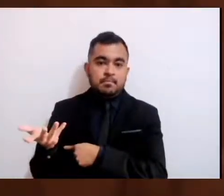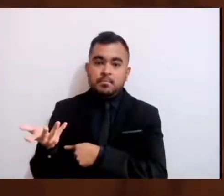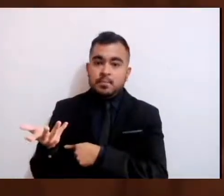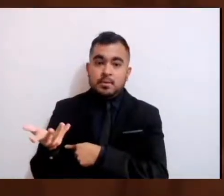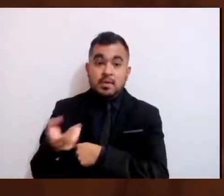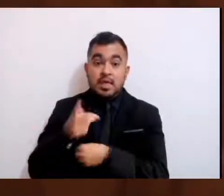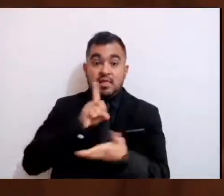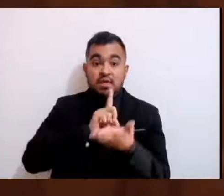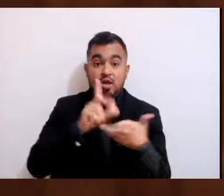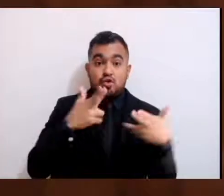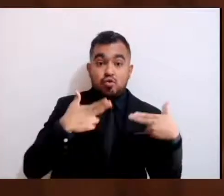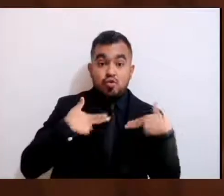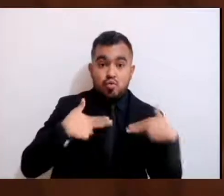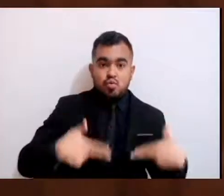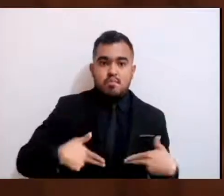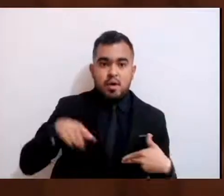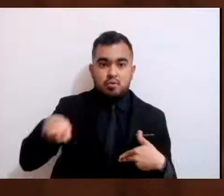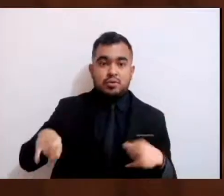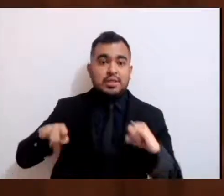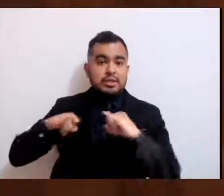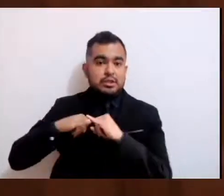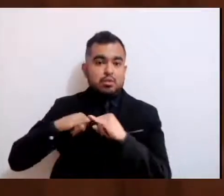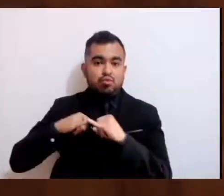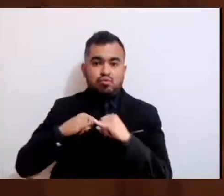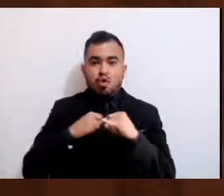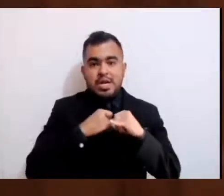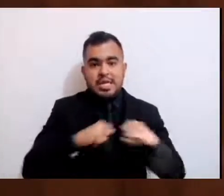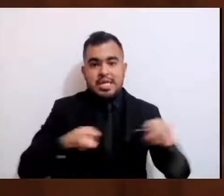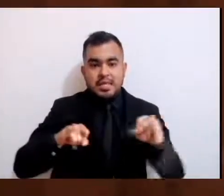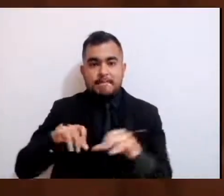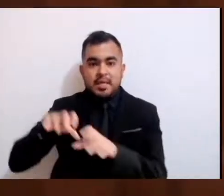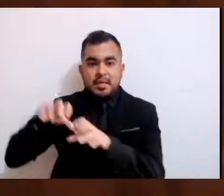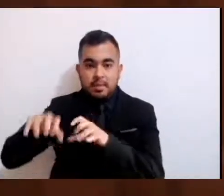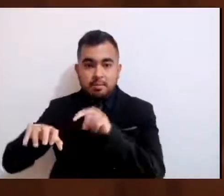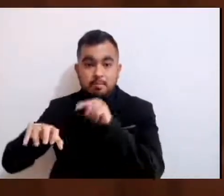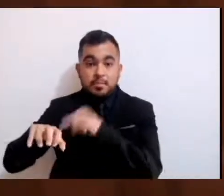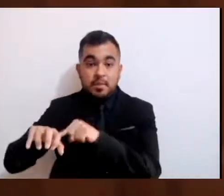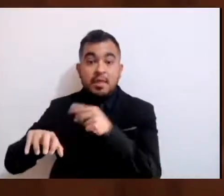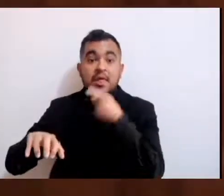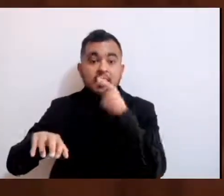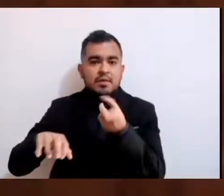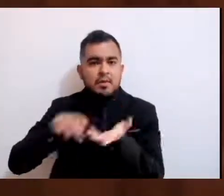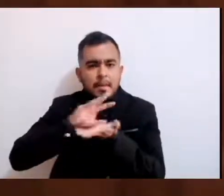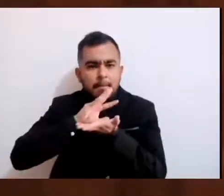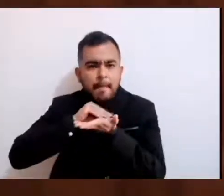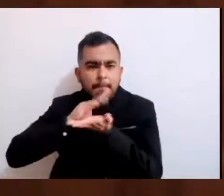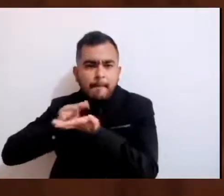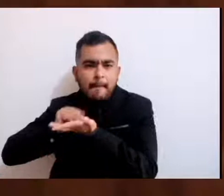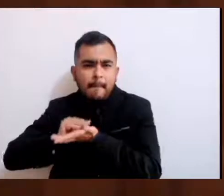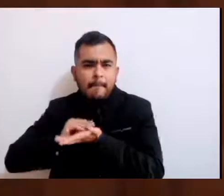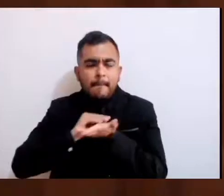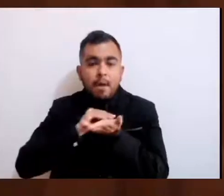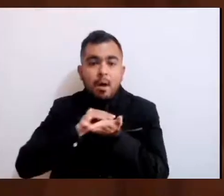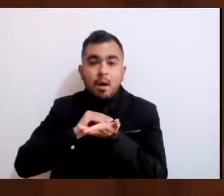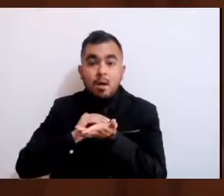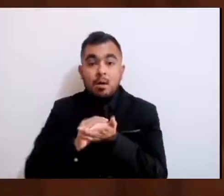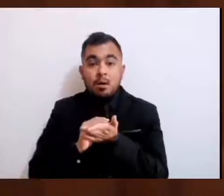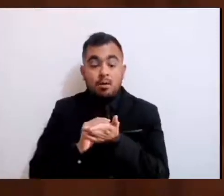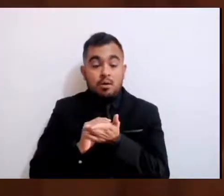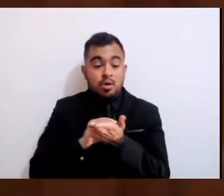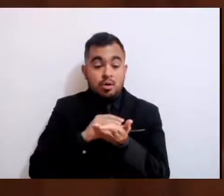que ha documentado que entre el año 2000 y enero del 2022